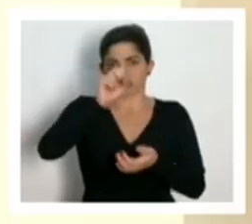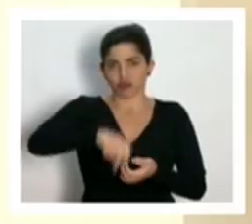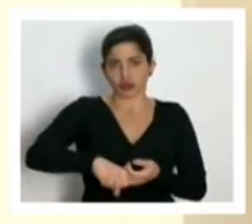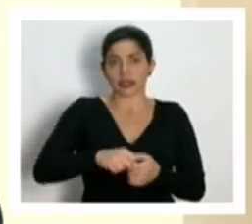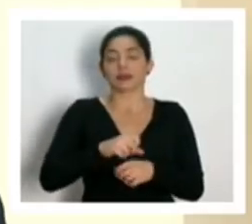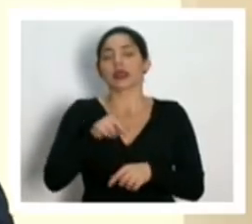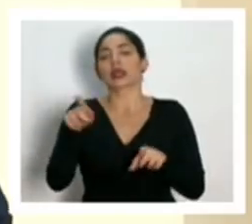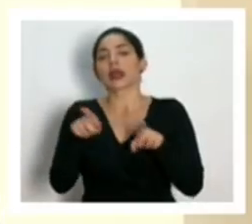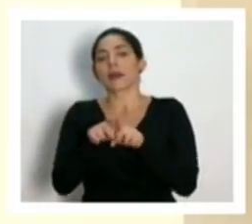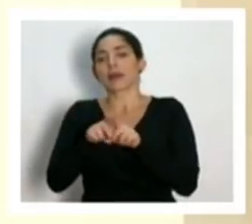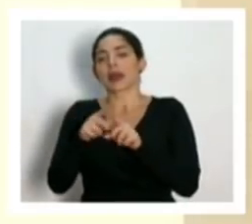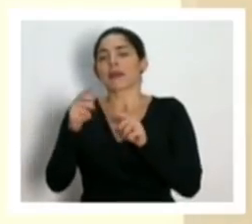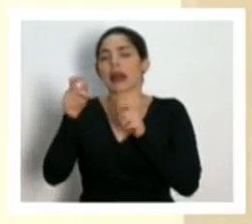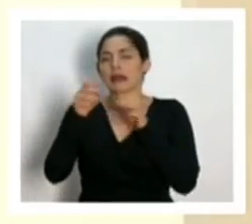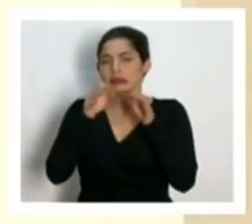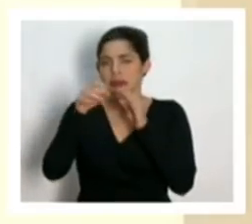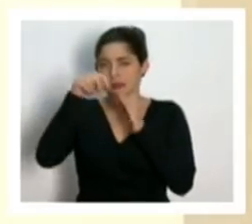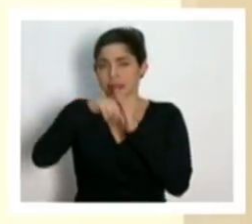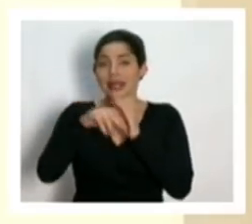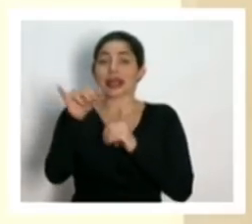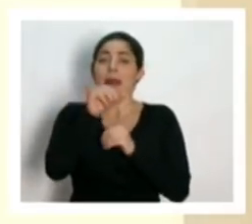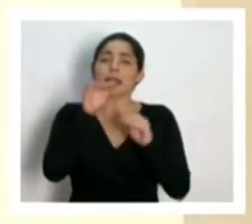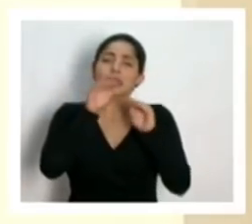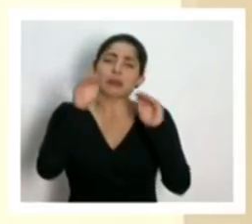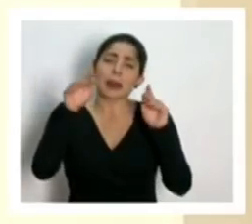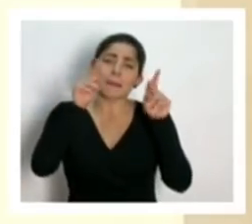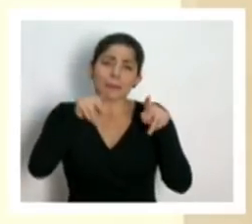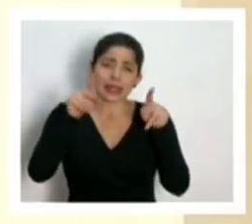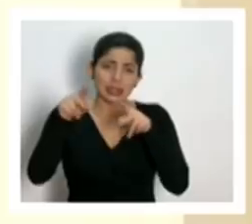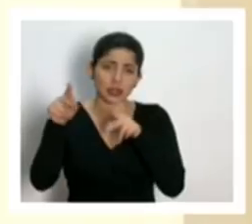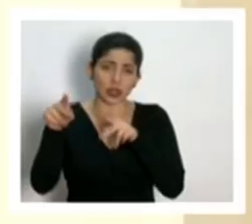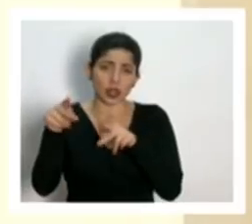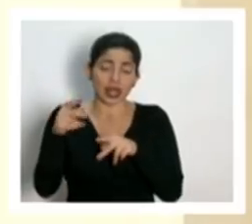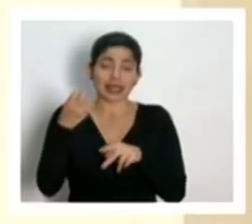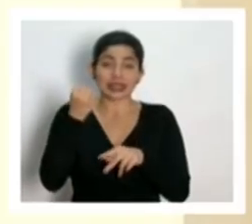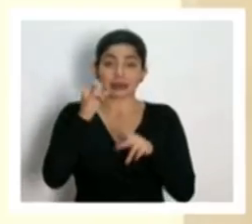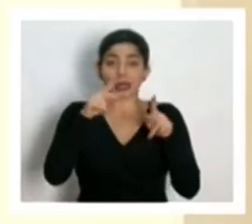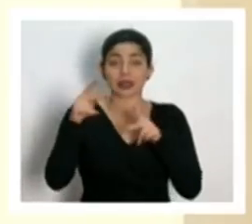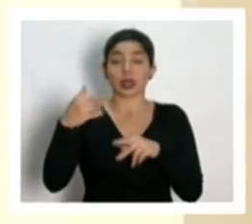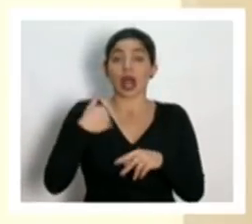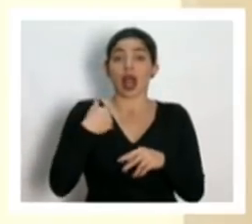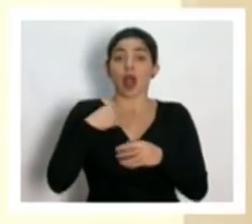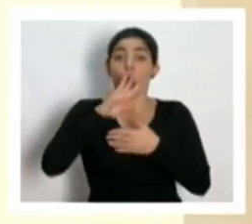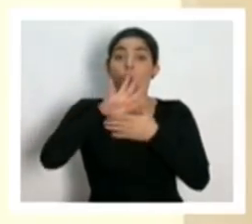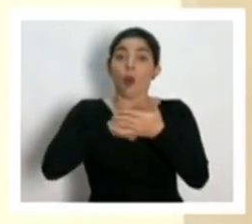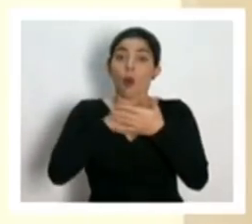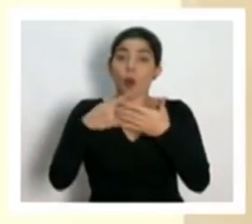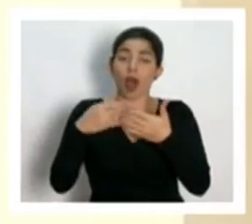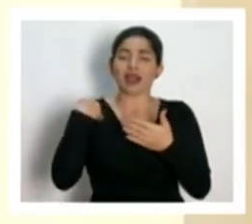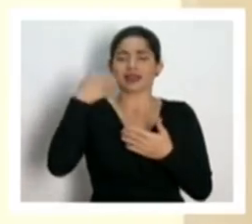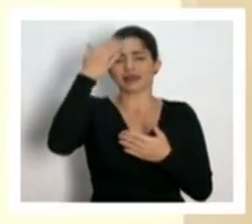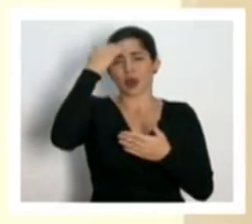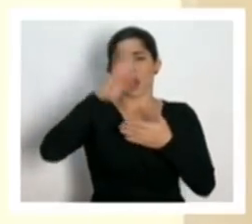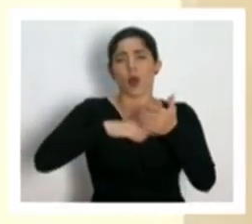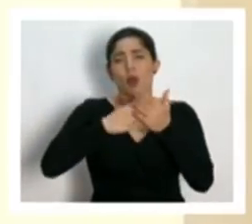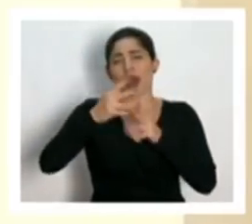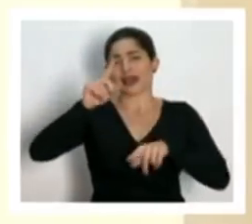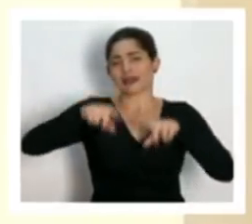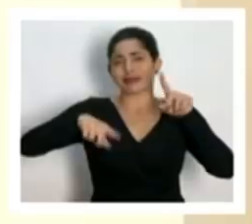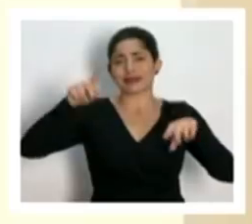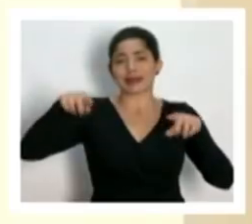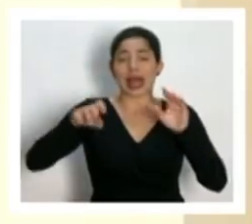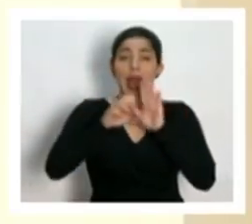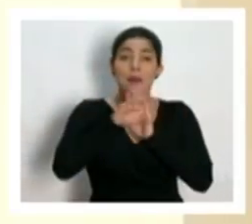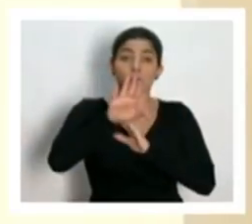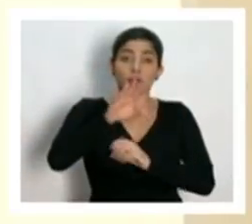vamos a afinar también le pedimos a las personas que tienen horarios que sé que hay muchos horarios de 10 de